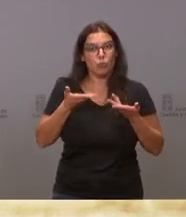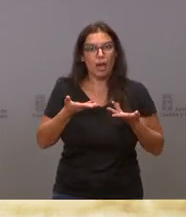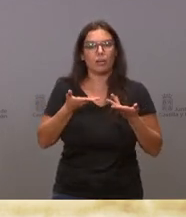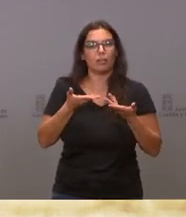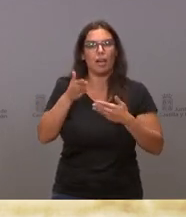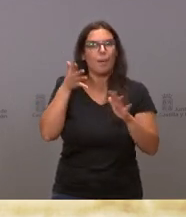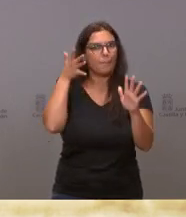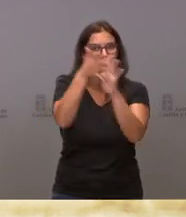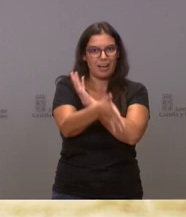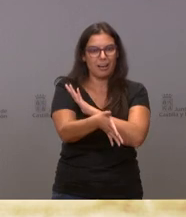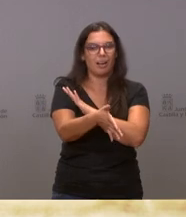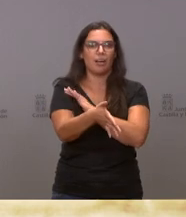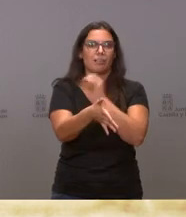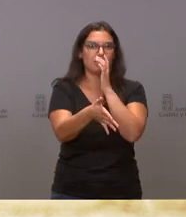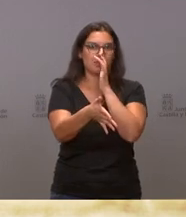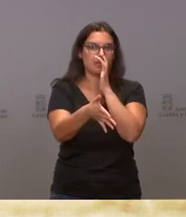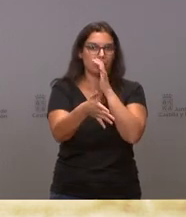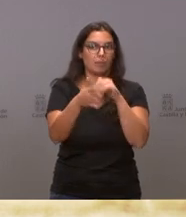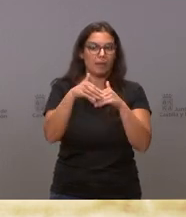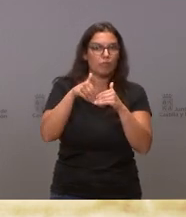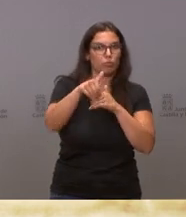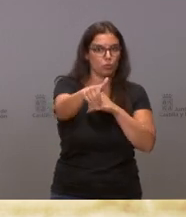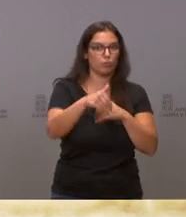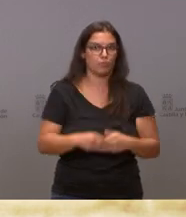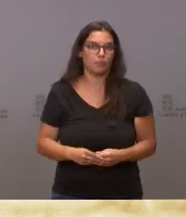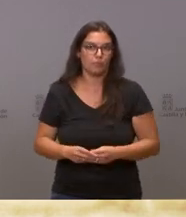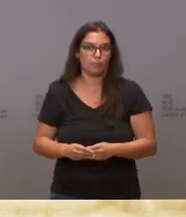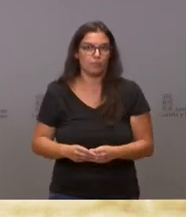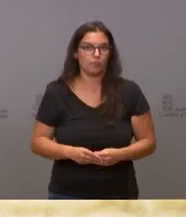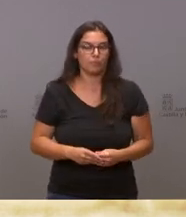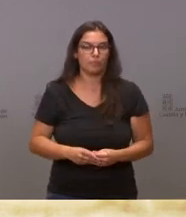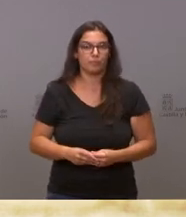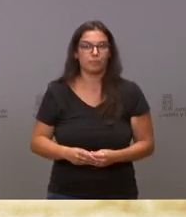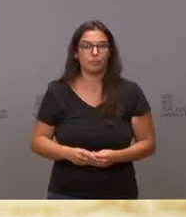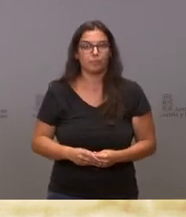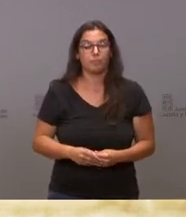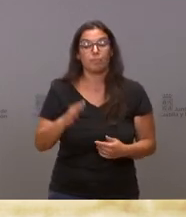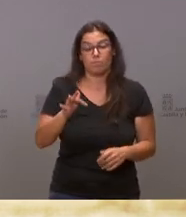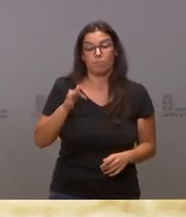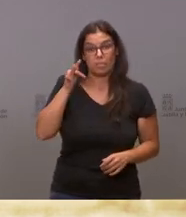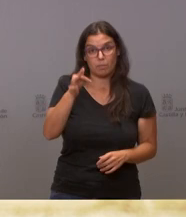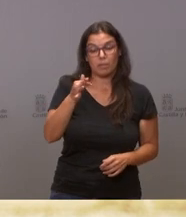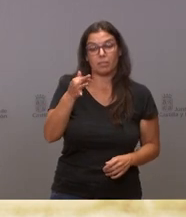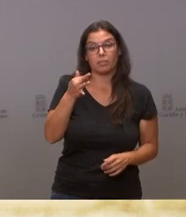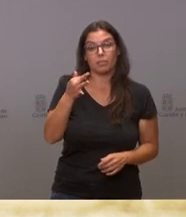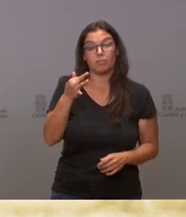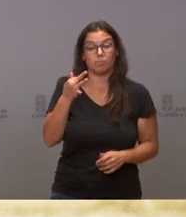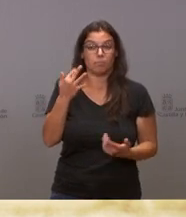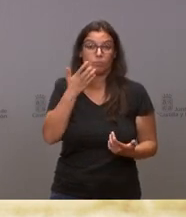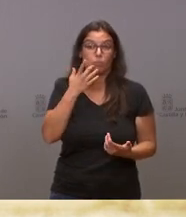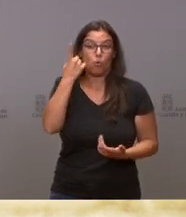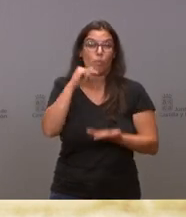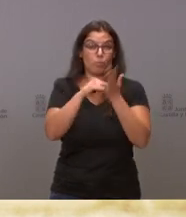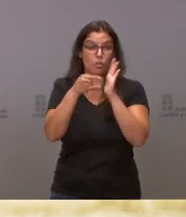beneficiar en el presente y en el futuro. Además, uno de los proyectos que tenemos